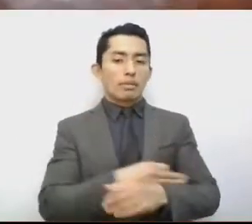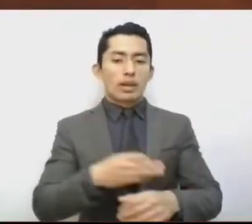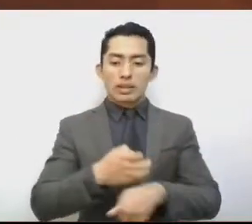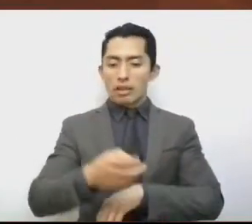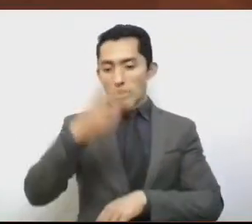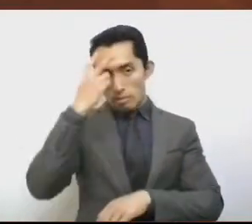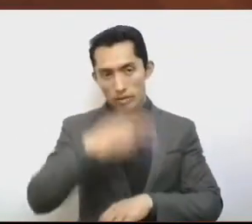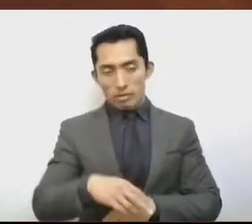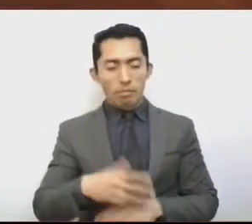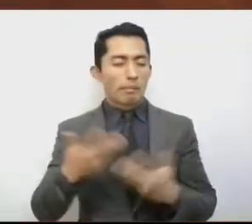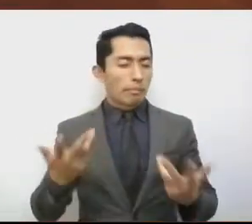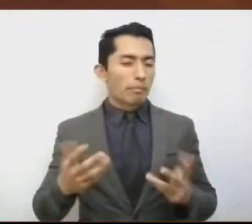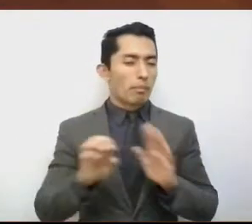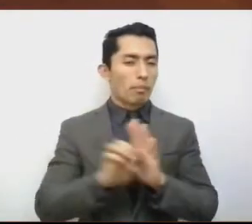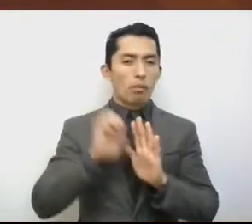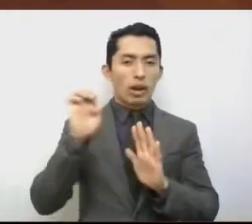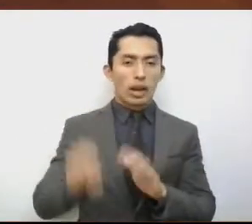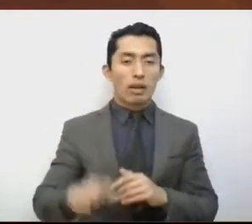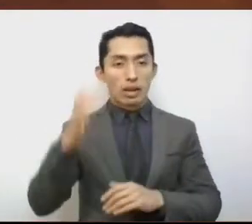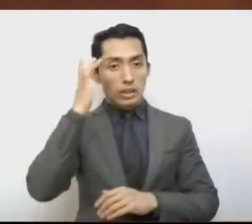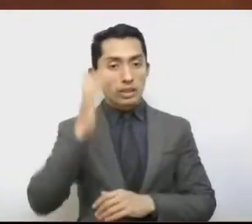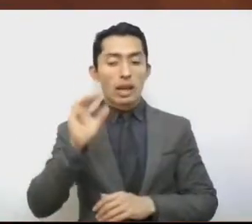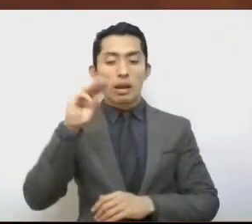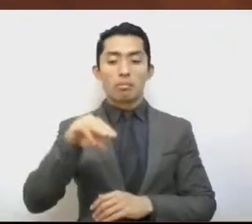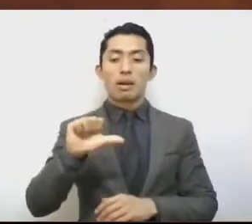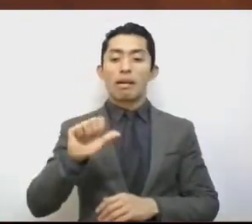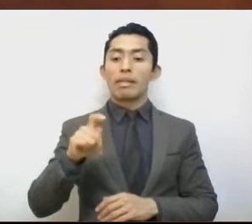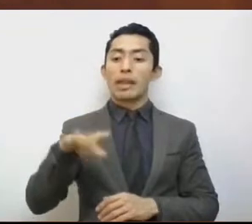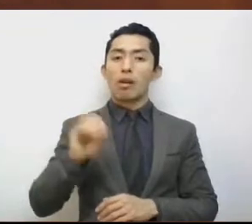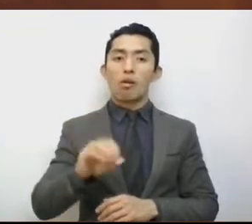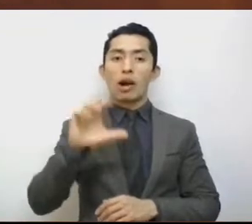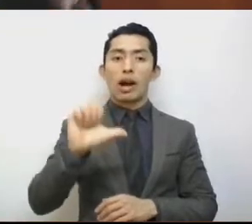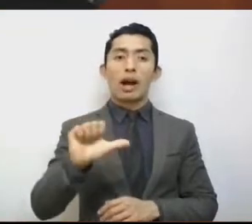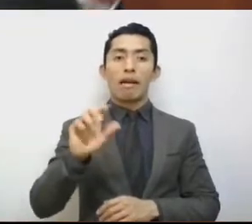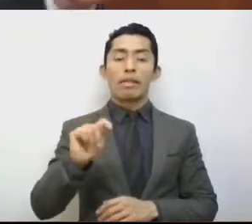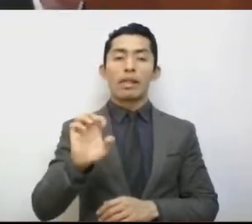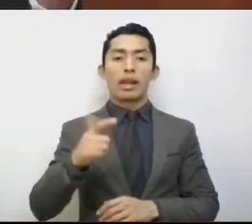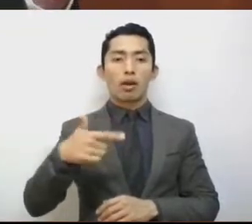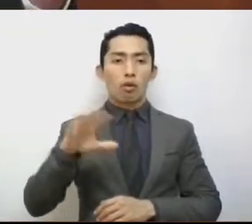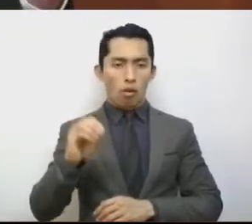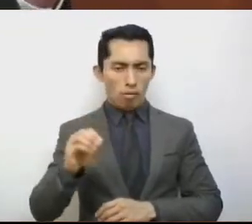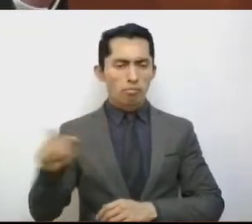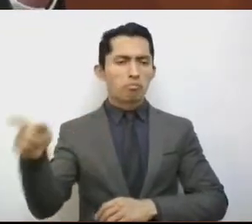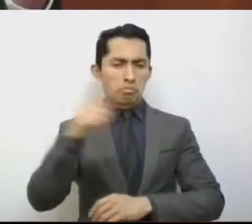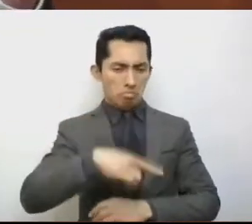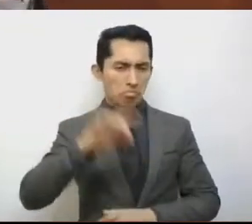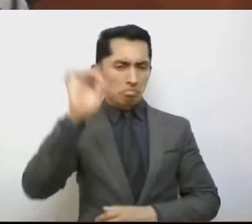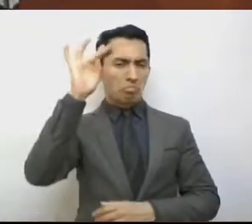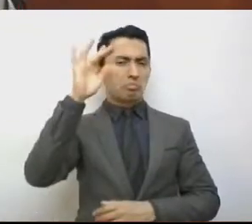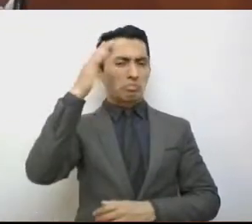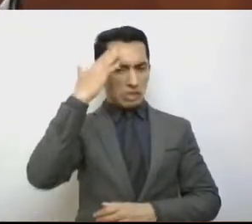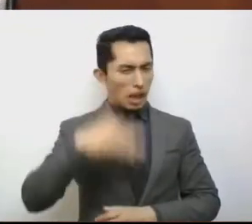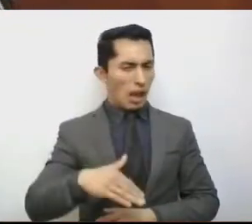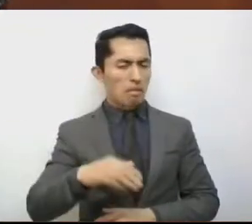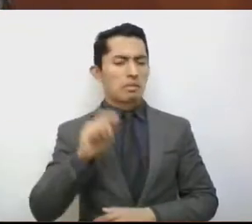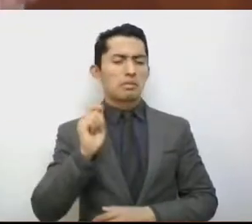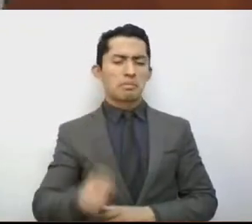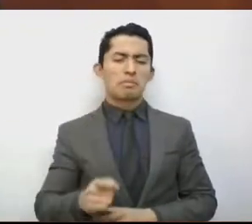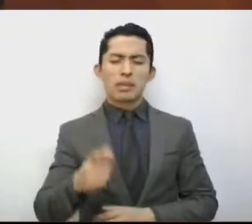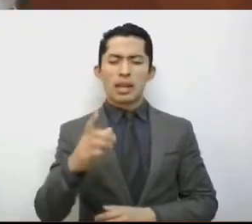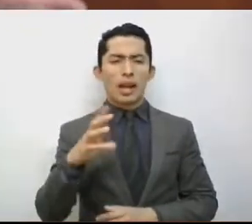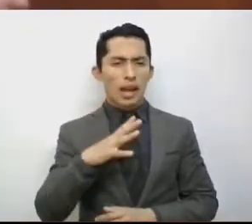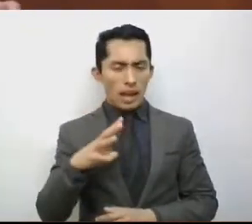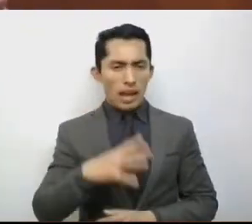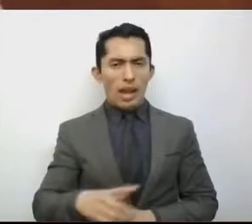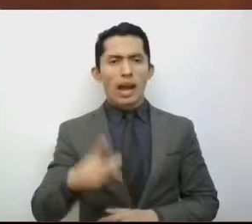Ejemplo, San Mateo Atenco. Todos sabemos que las aguas pluviales